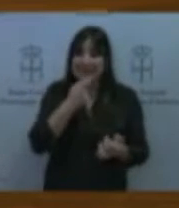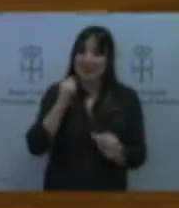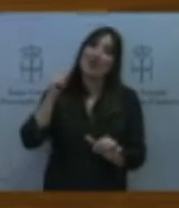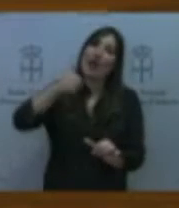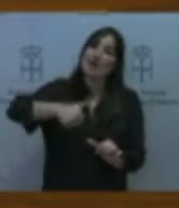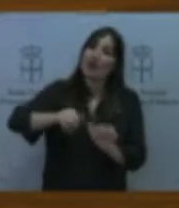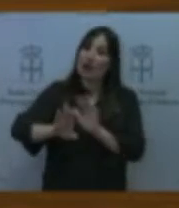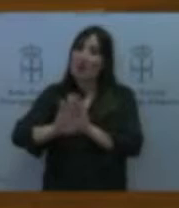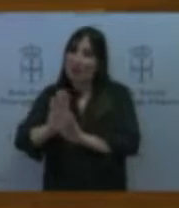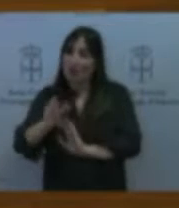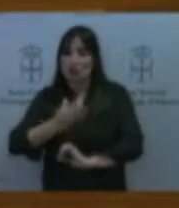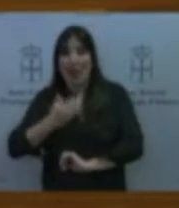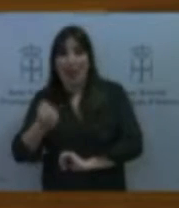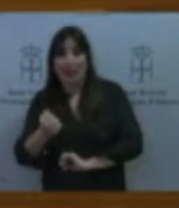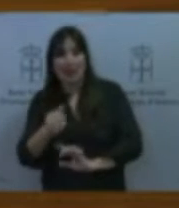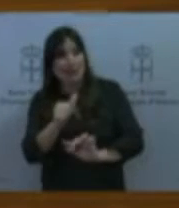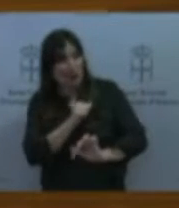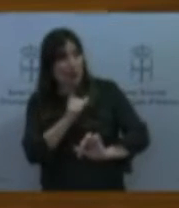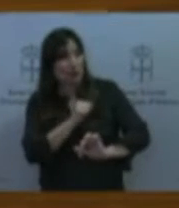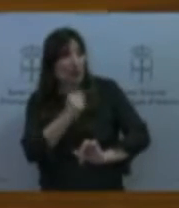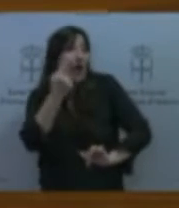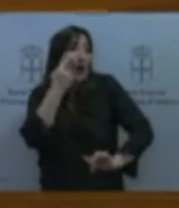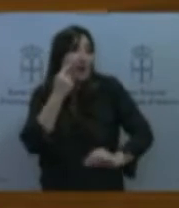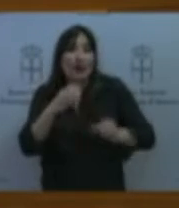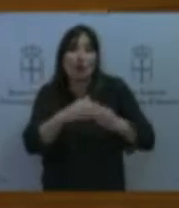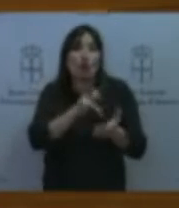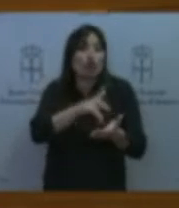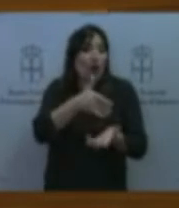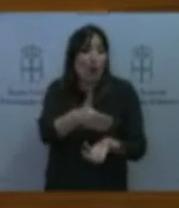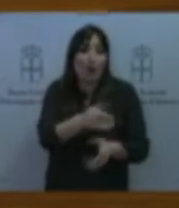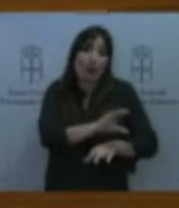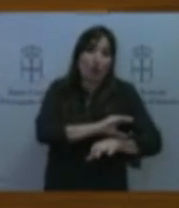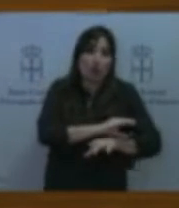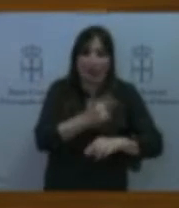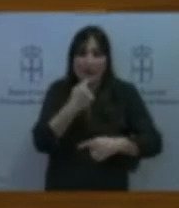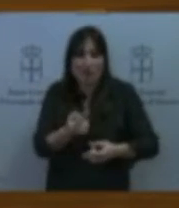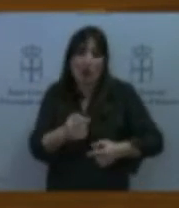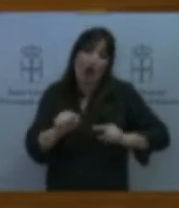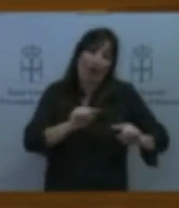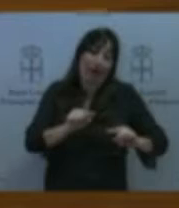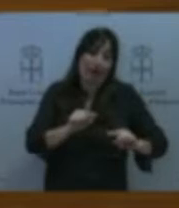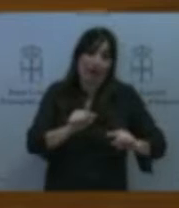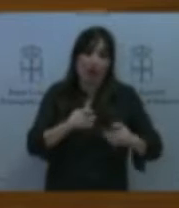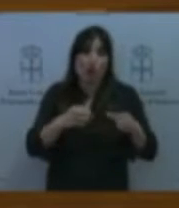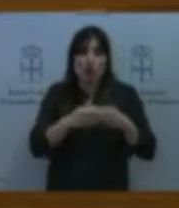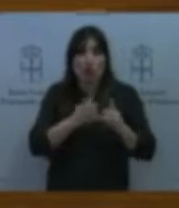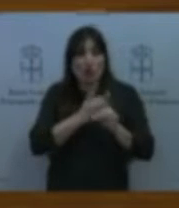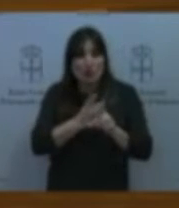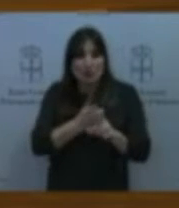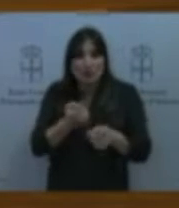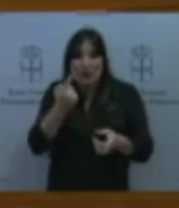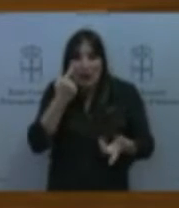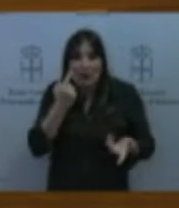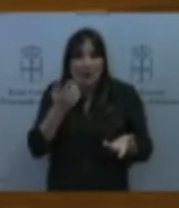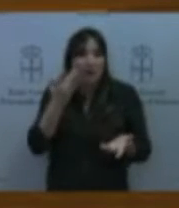que la consejería la gerencia del consorcio de transportes los reciba y es que piden tres